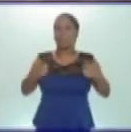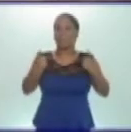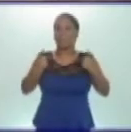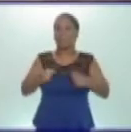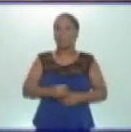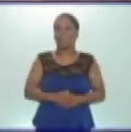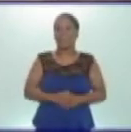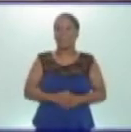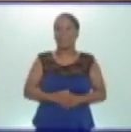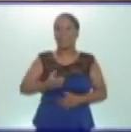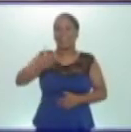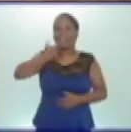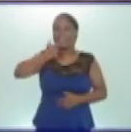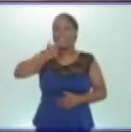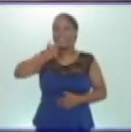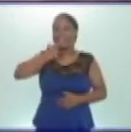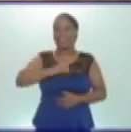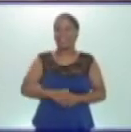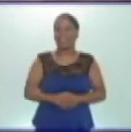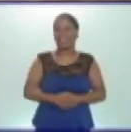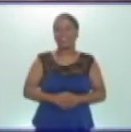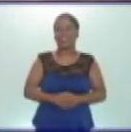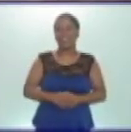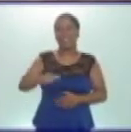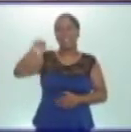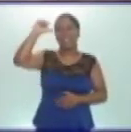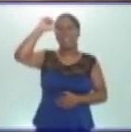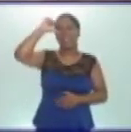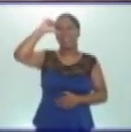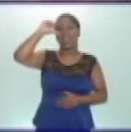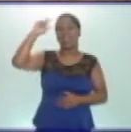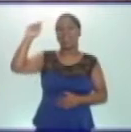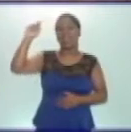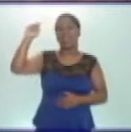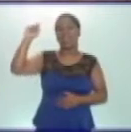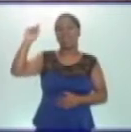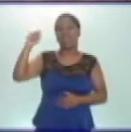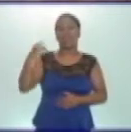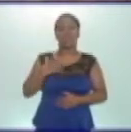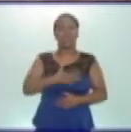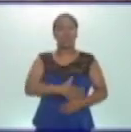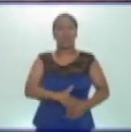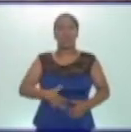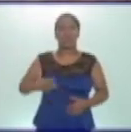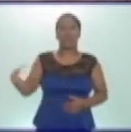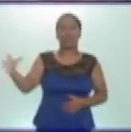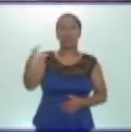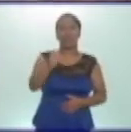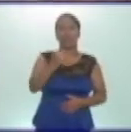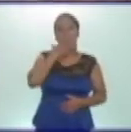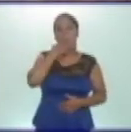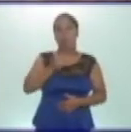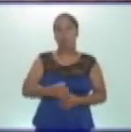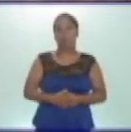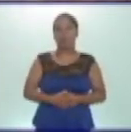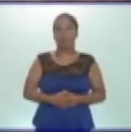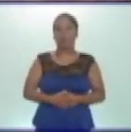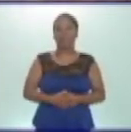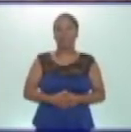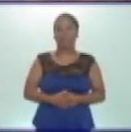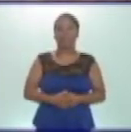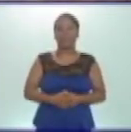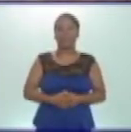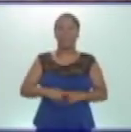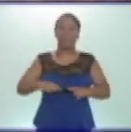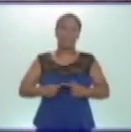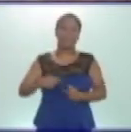las galletas y las bebidas azucaradas, que tanto nos encantan. Pero